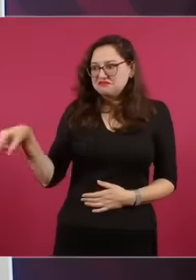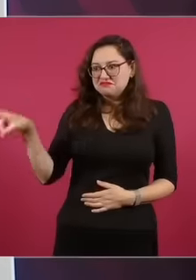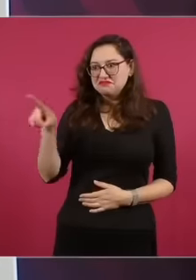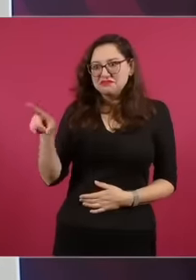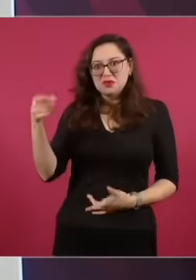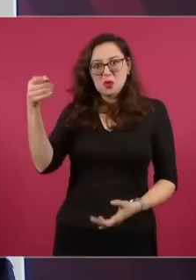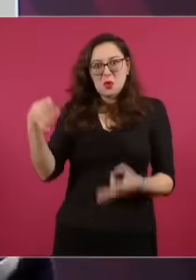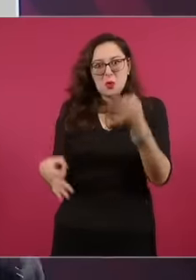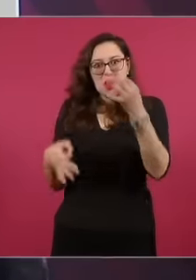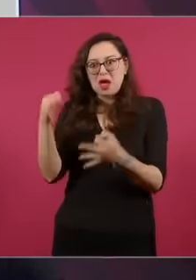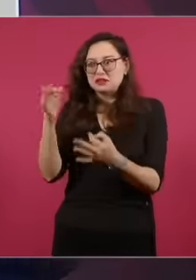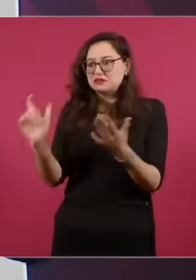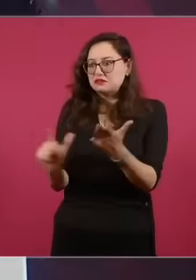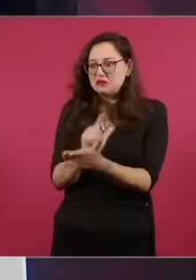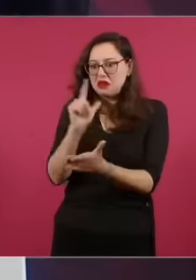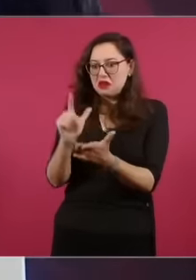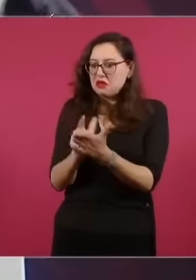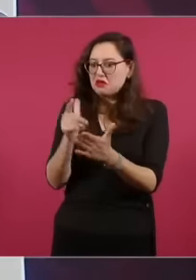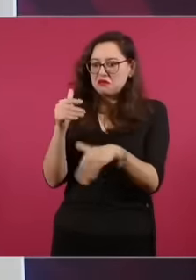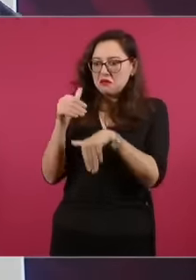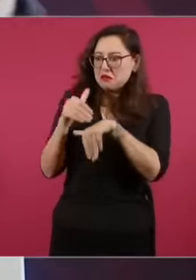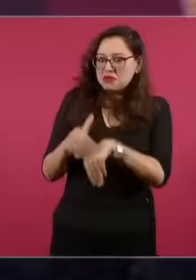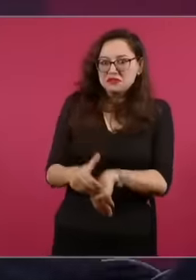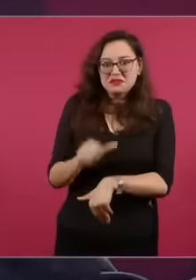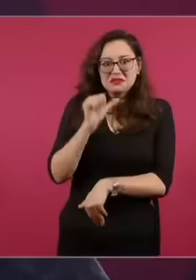al principio a lo mejor